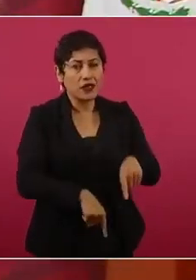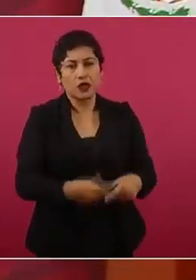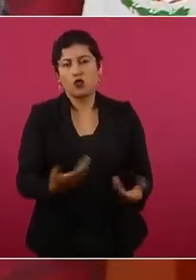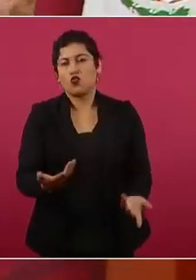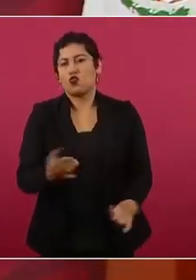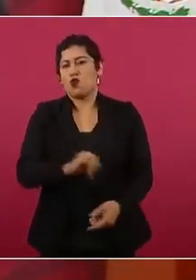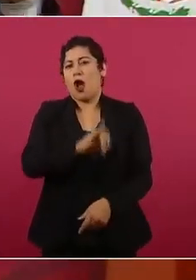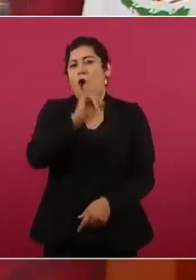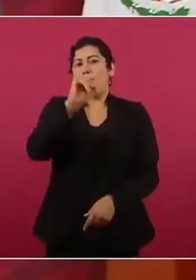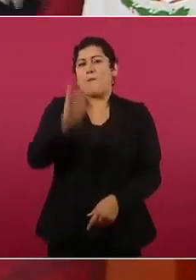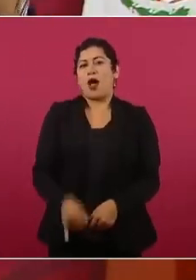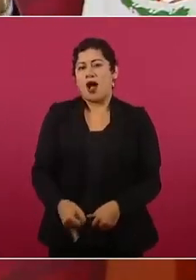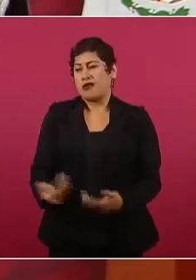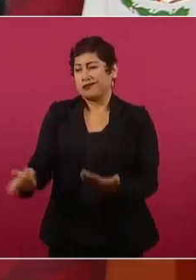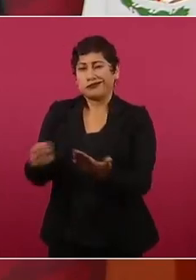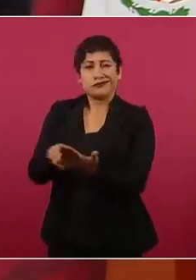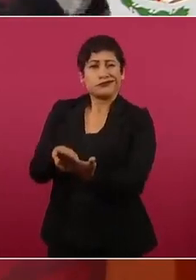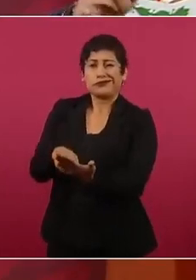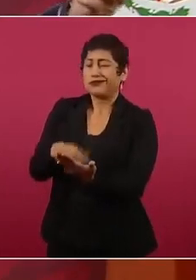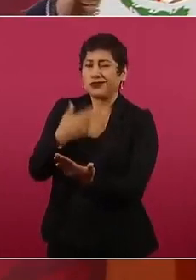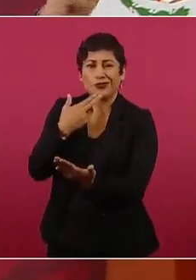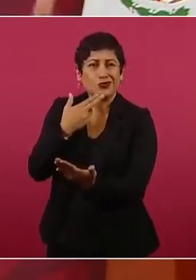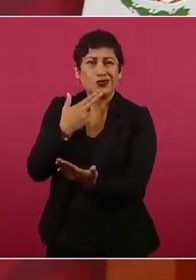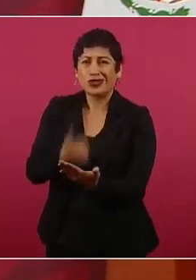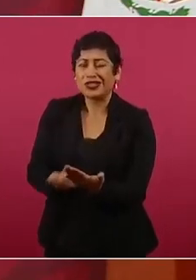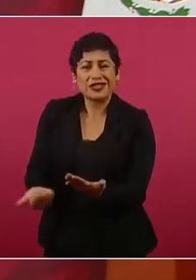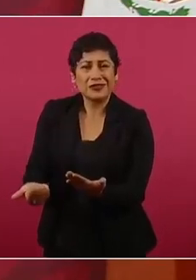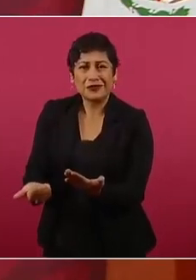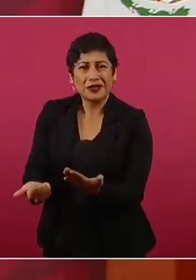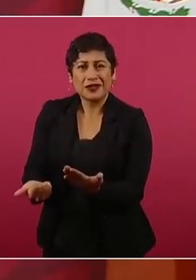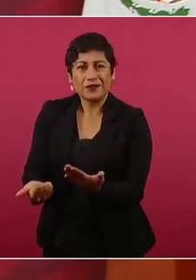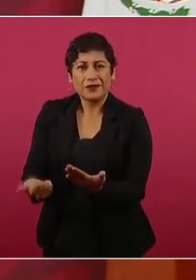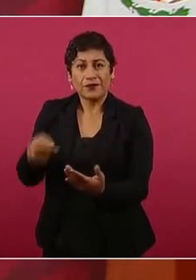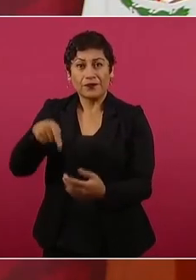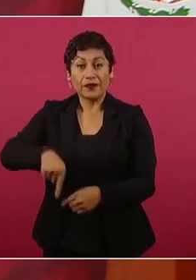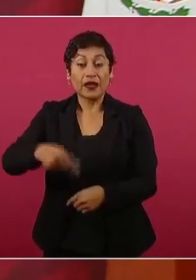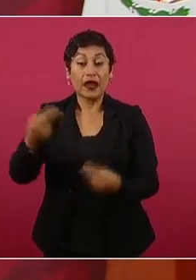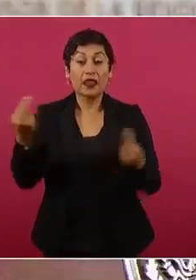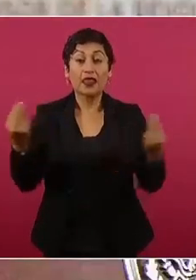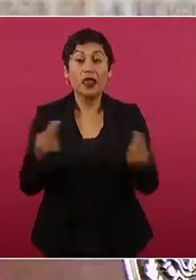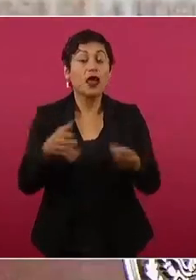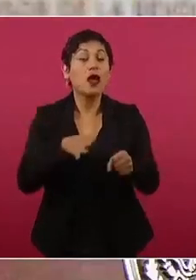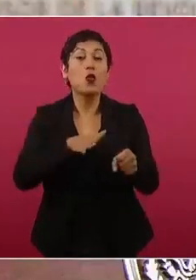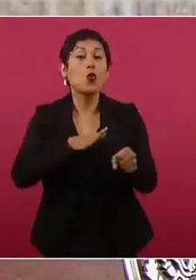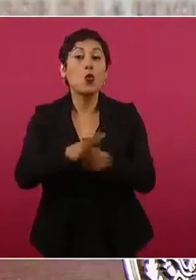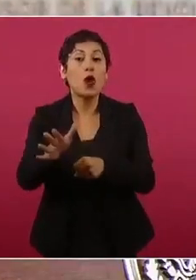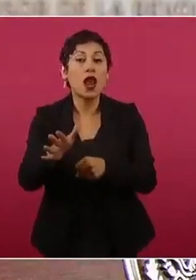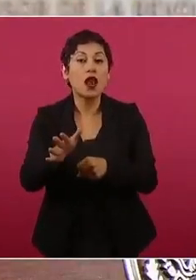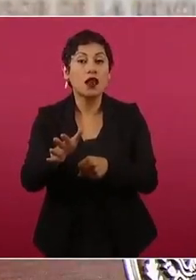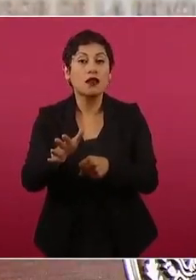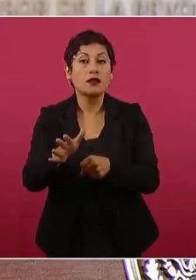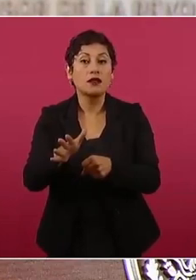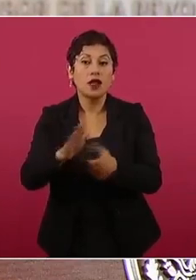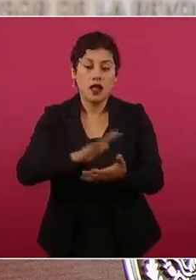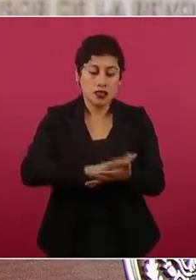es restablecer la legalidad y que vuelva la democracia. Entonces, vamos nada